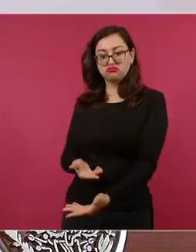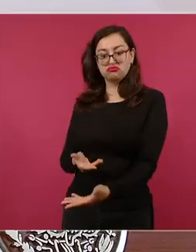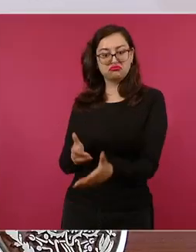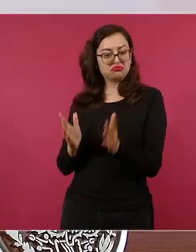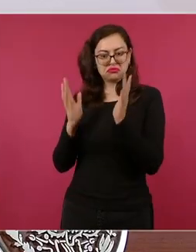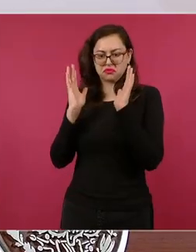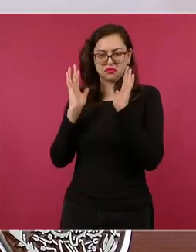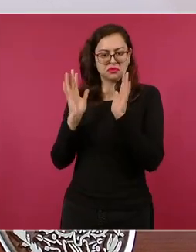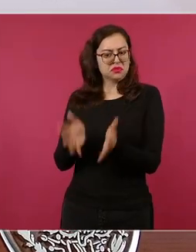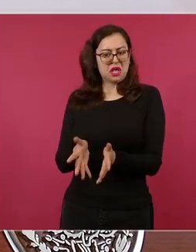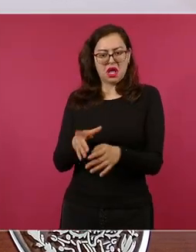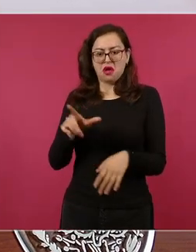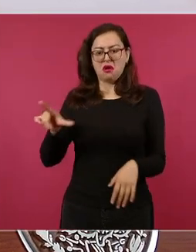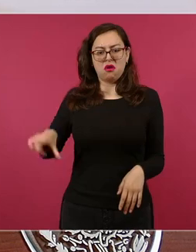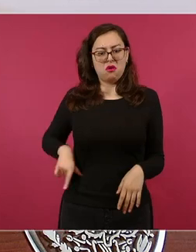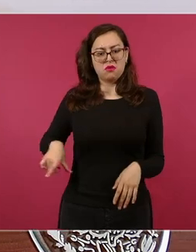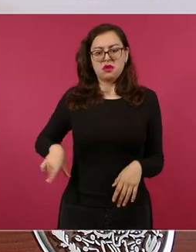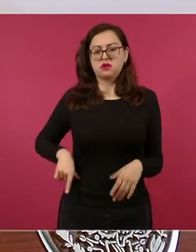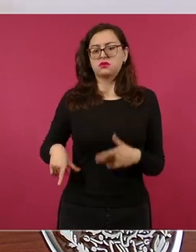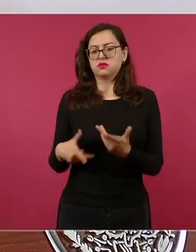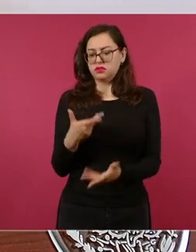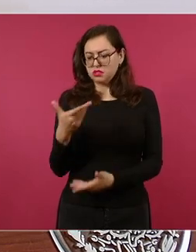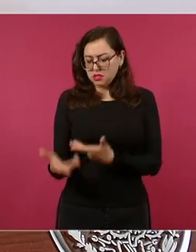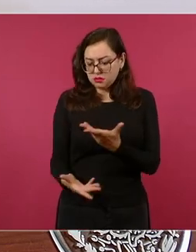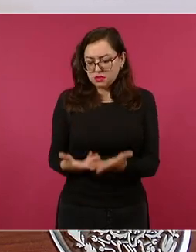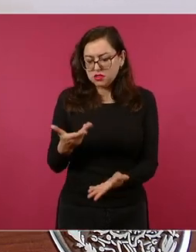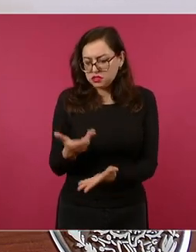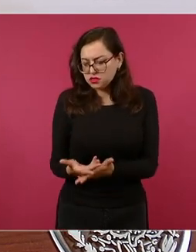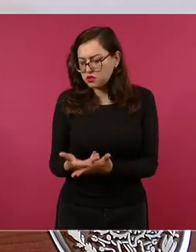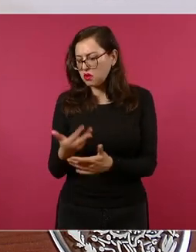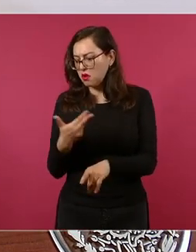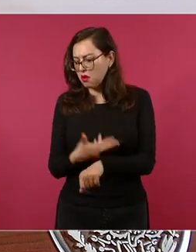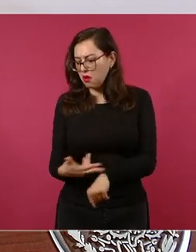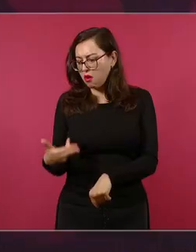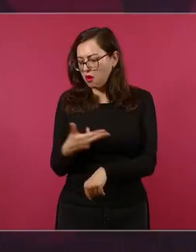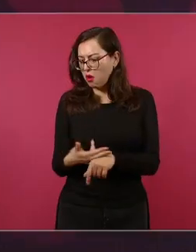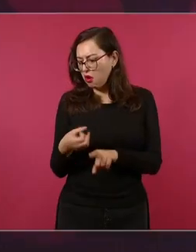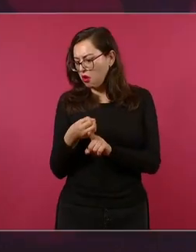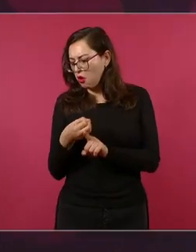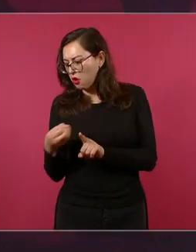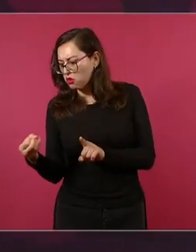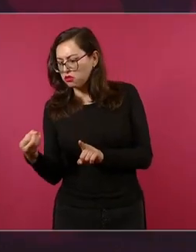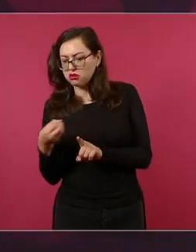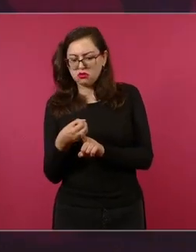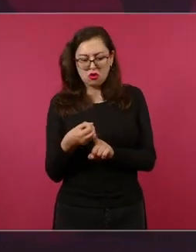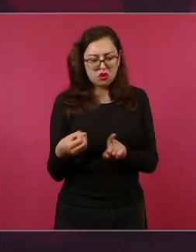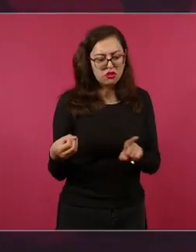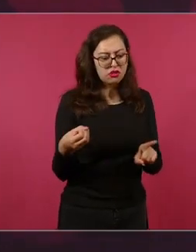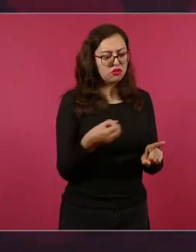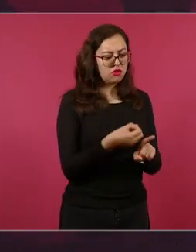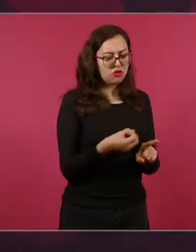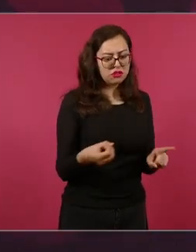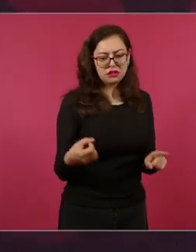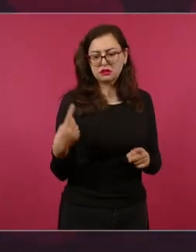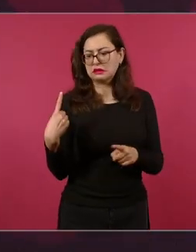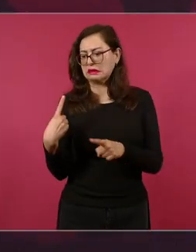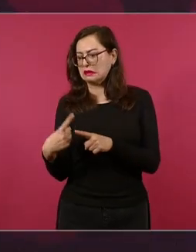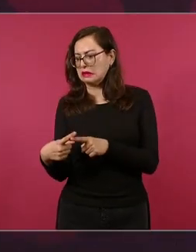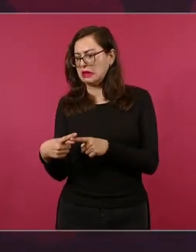los servidores públicos que van a dejar sus cargos y los que van a entrar